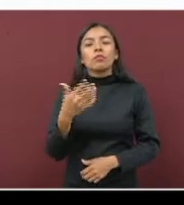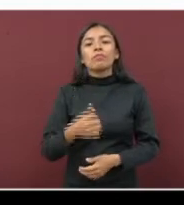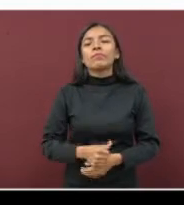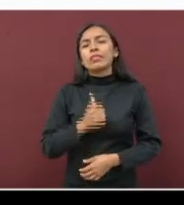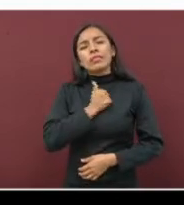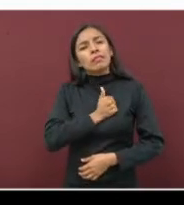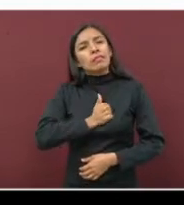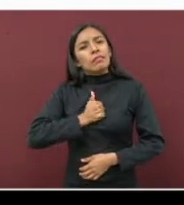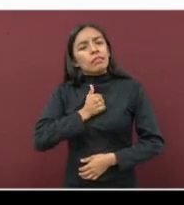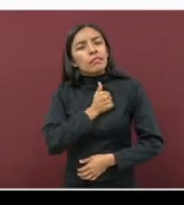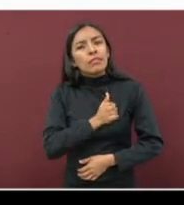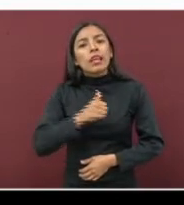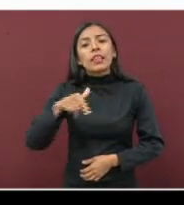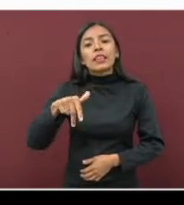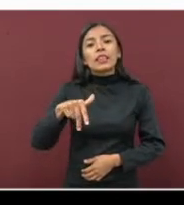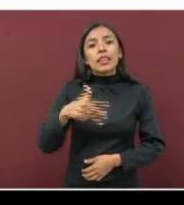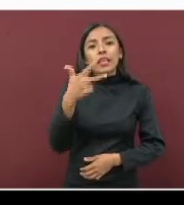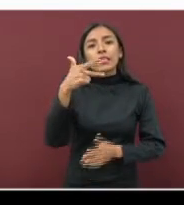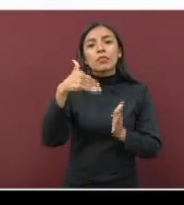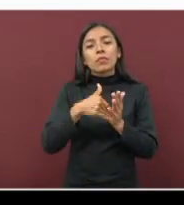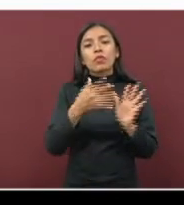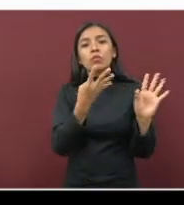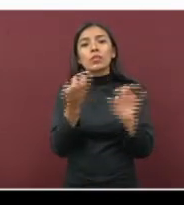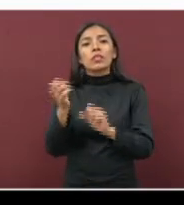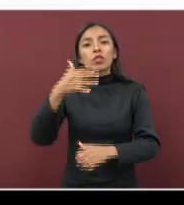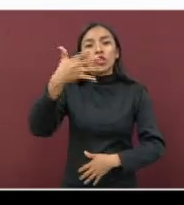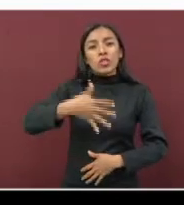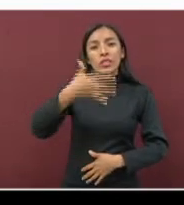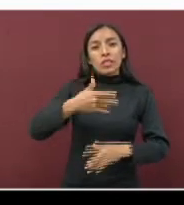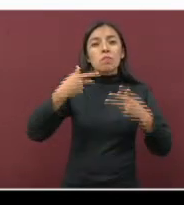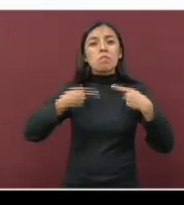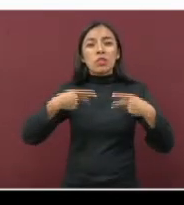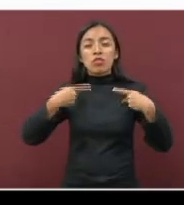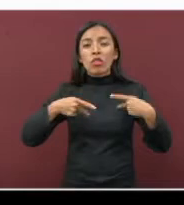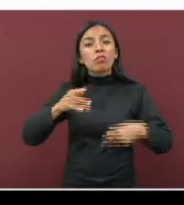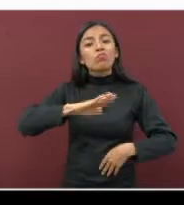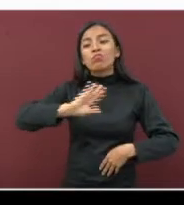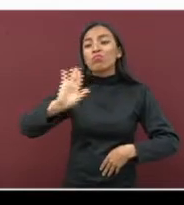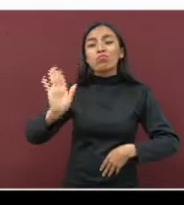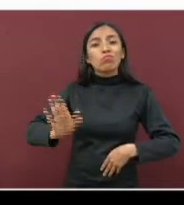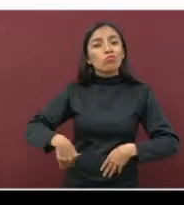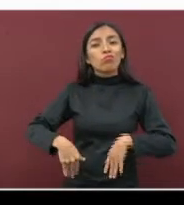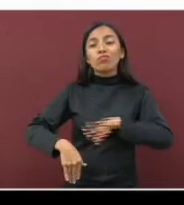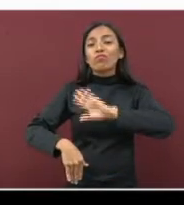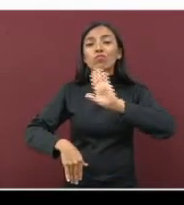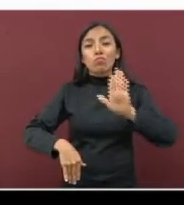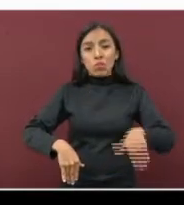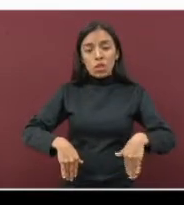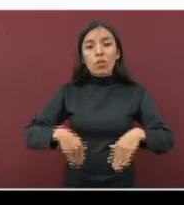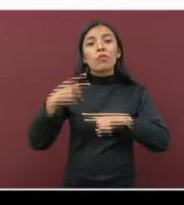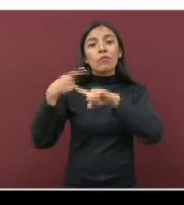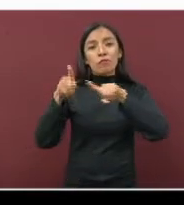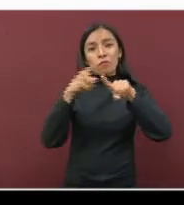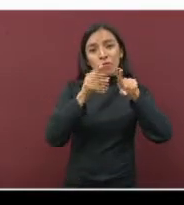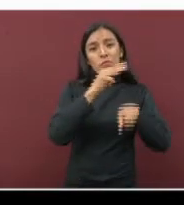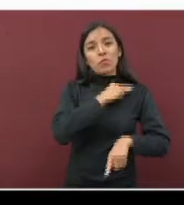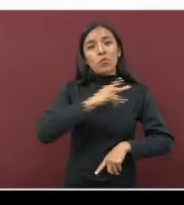lamentablemente, 13,915 enfermos han fallecido en diferentes municipios de la entidad.